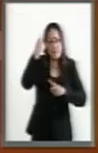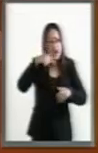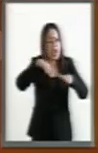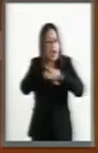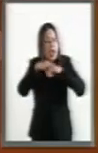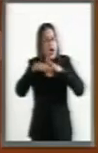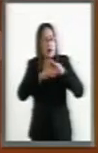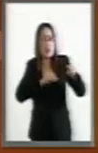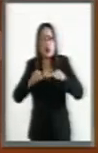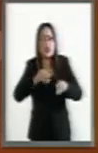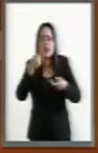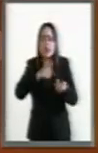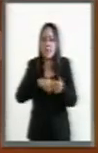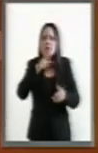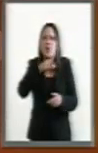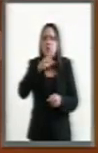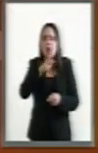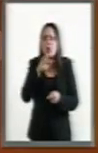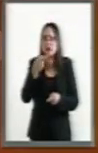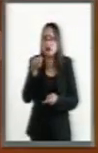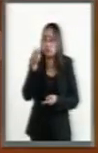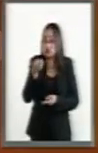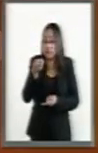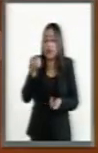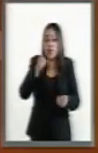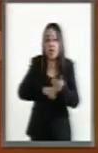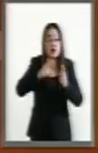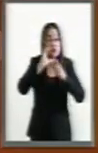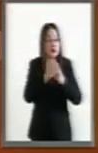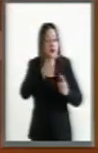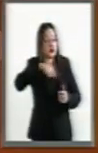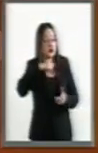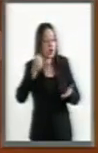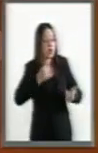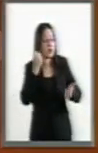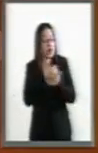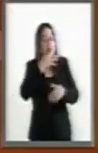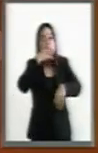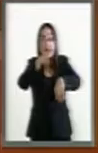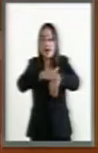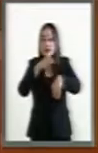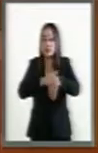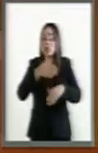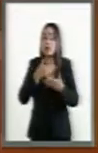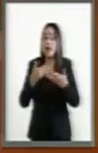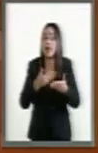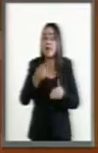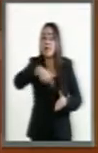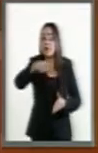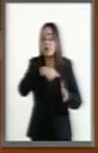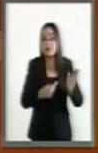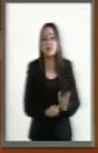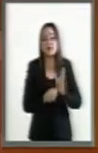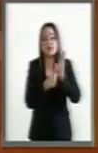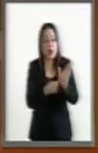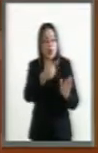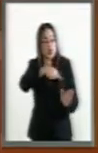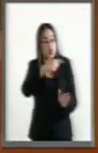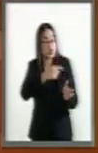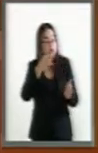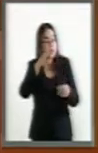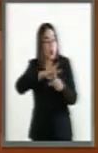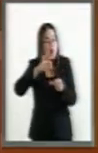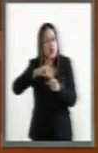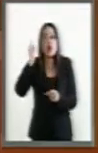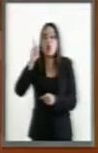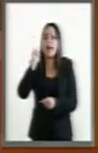Esto llevó a que en comisiones aprobáramos un exhorto que hoy ponemos a su consideración para